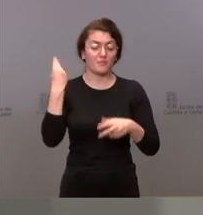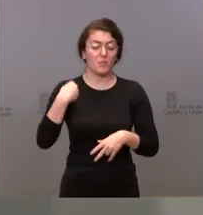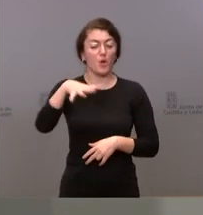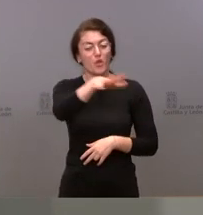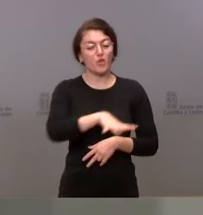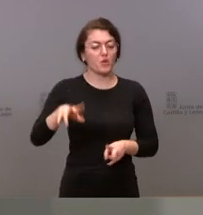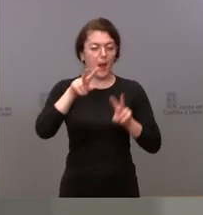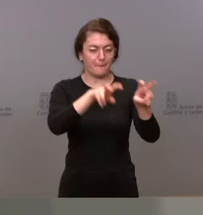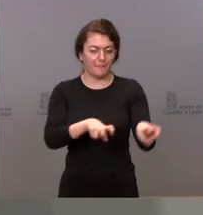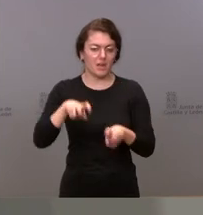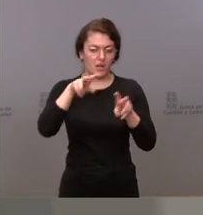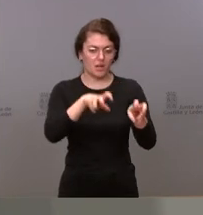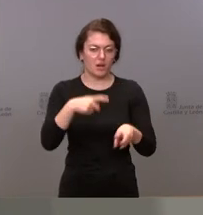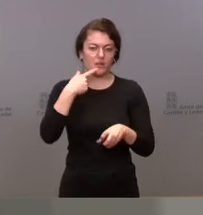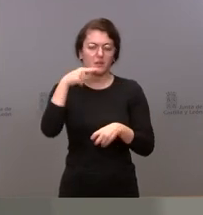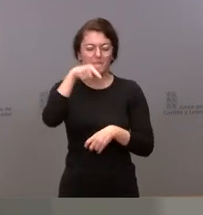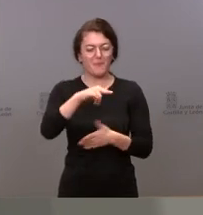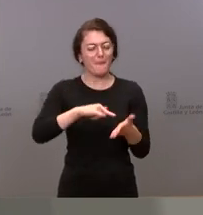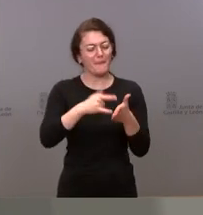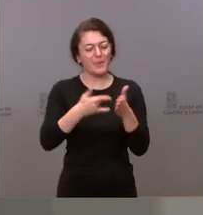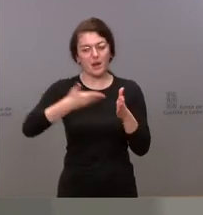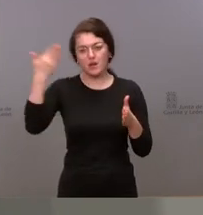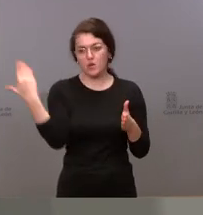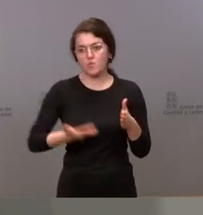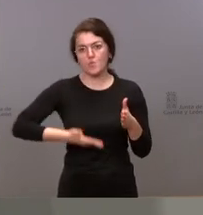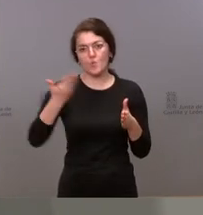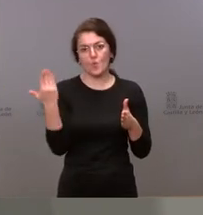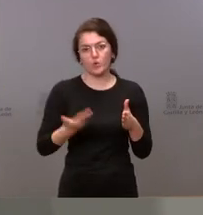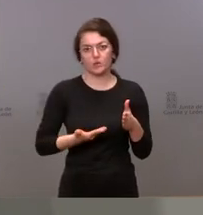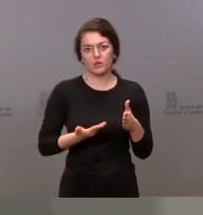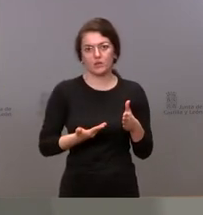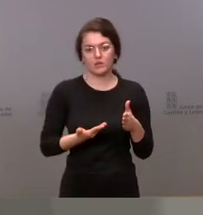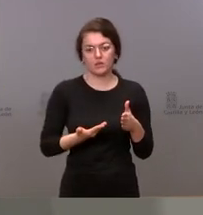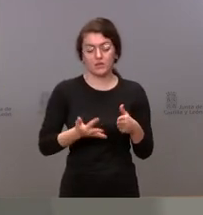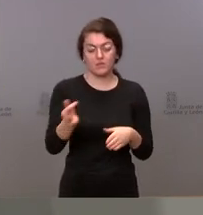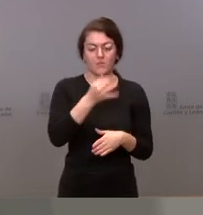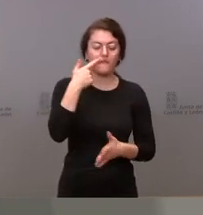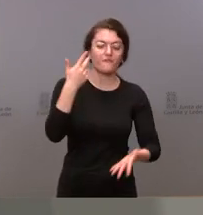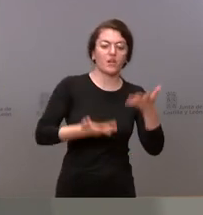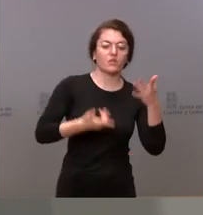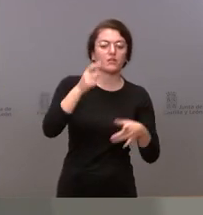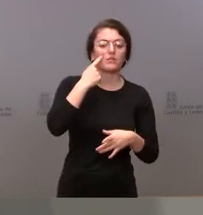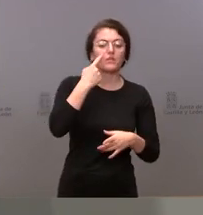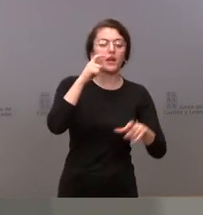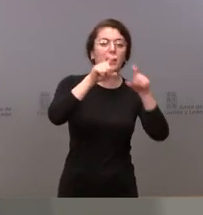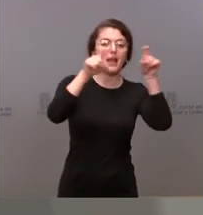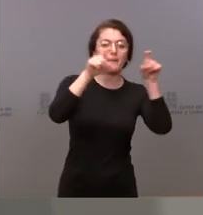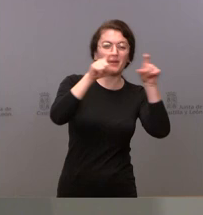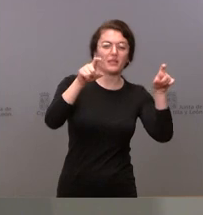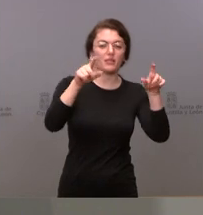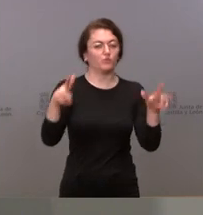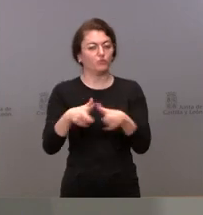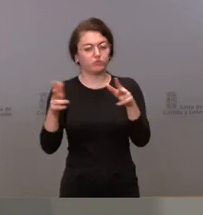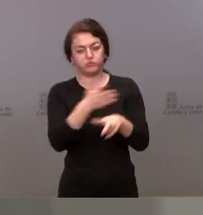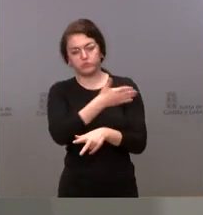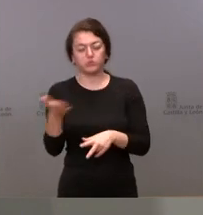especialmente importante y que ha sido validado y valorado especialmente también por los agentes sociales y económicos y por las personas que están en el territorio